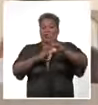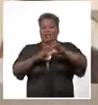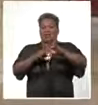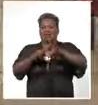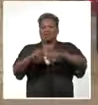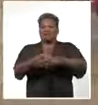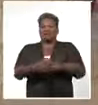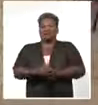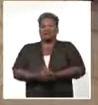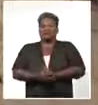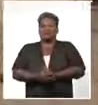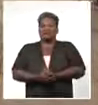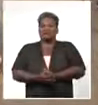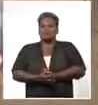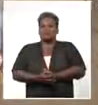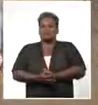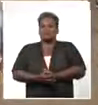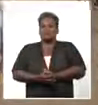Sistema Informativo de la Televisión Cubana.